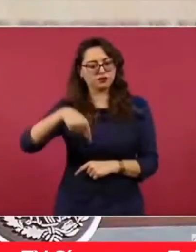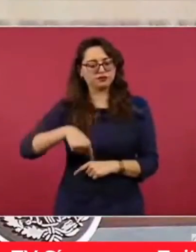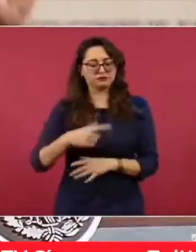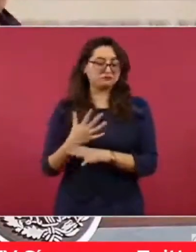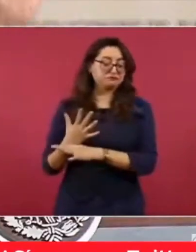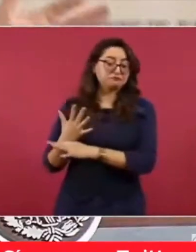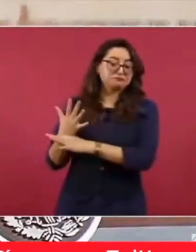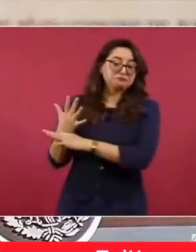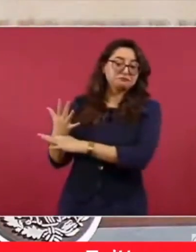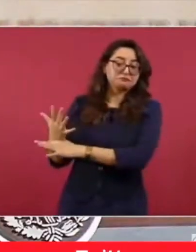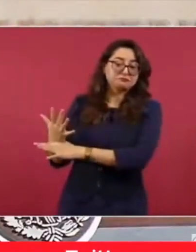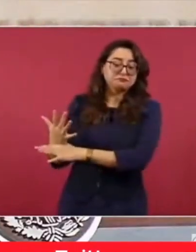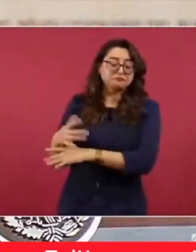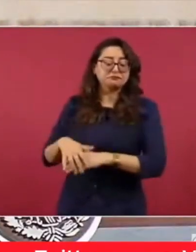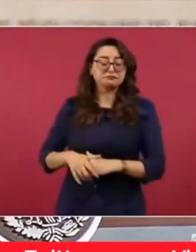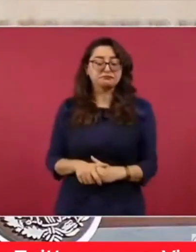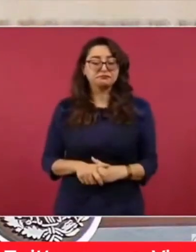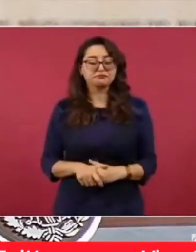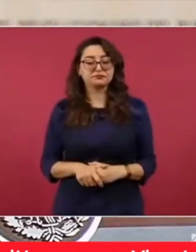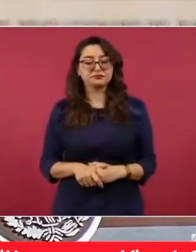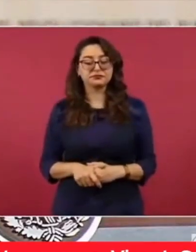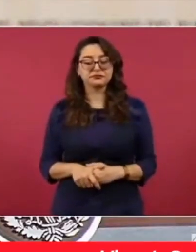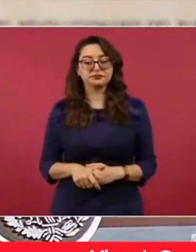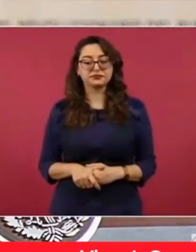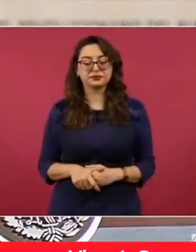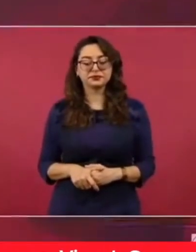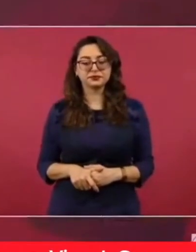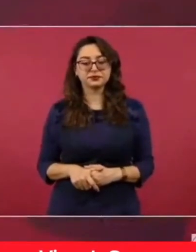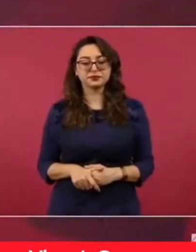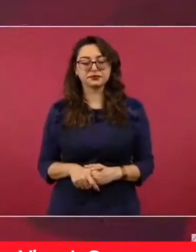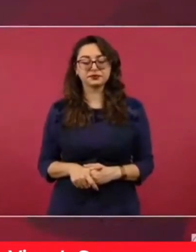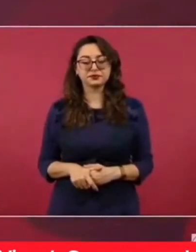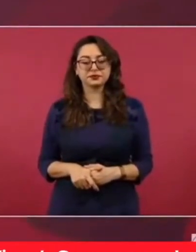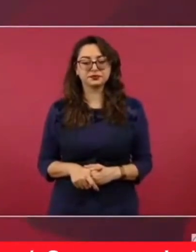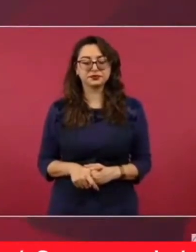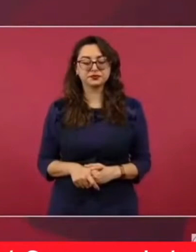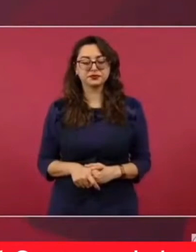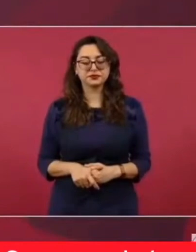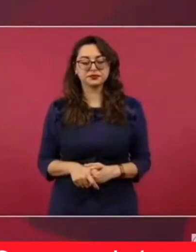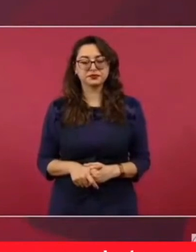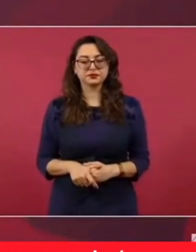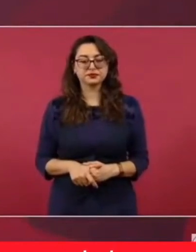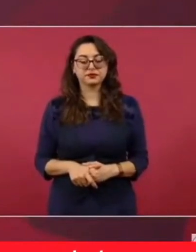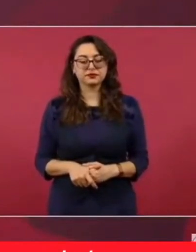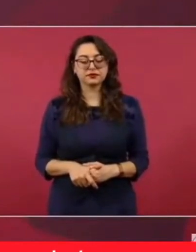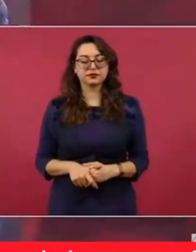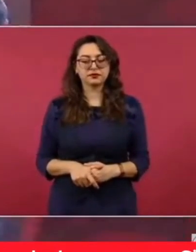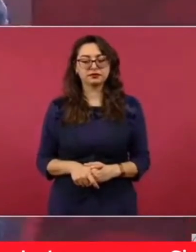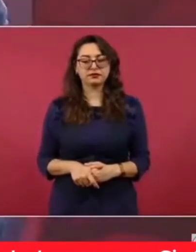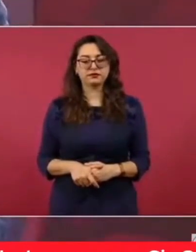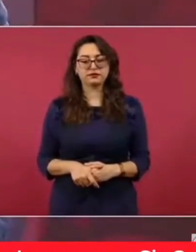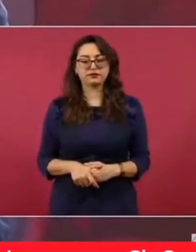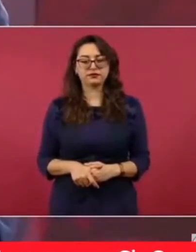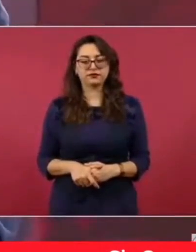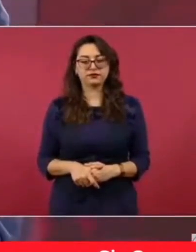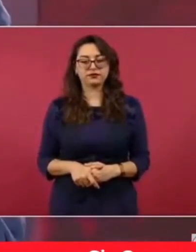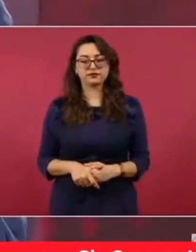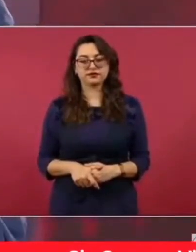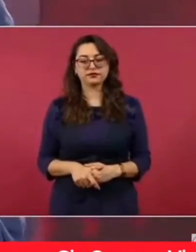tan es así que no deja de